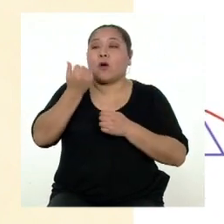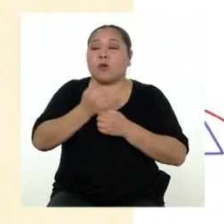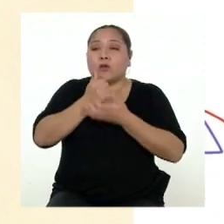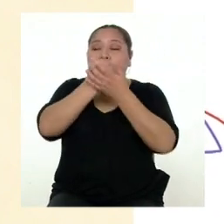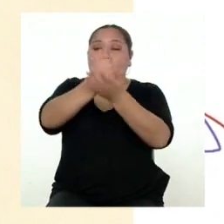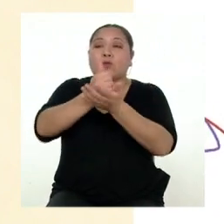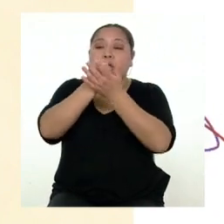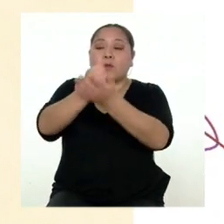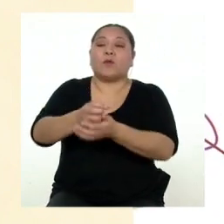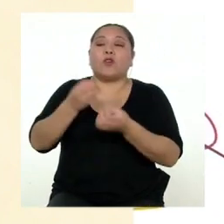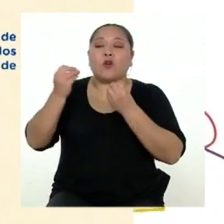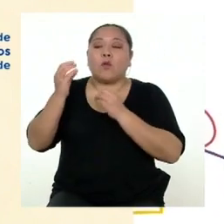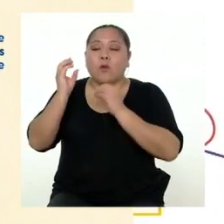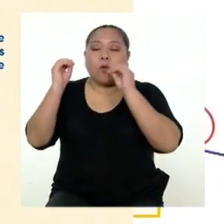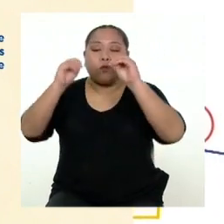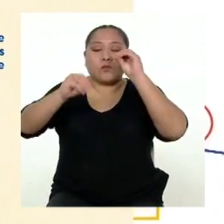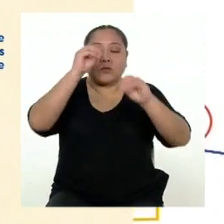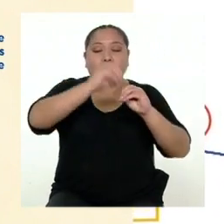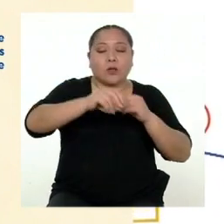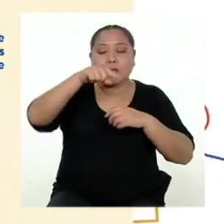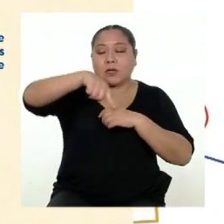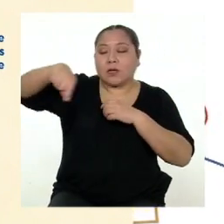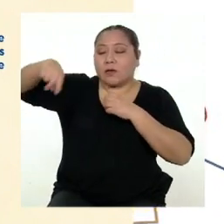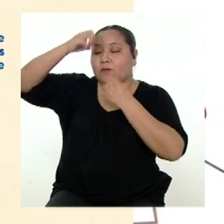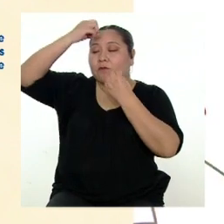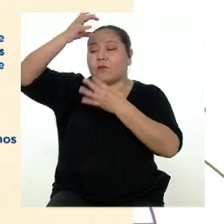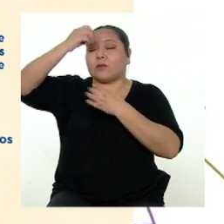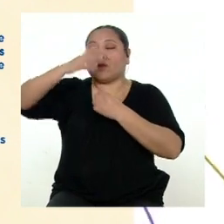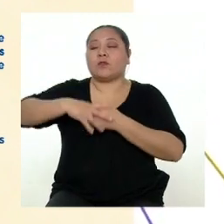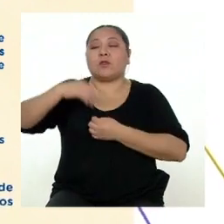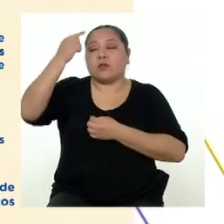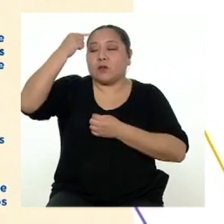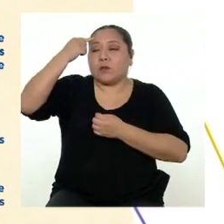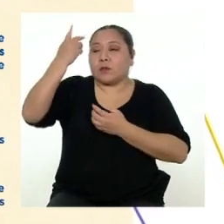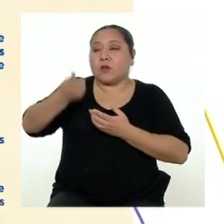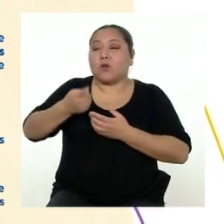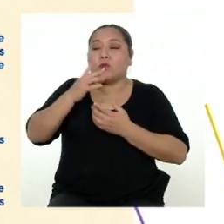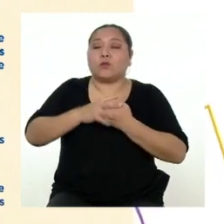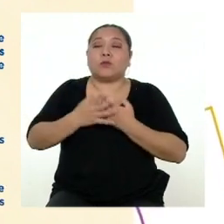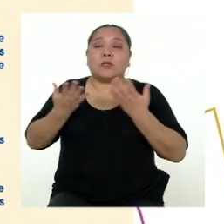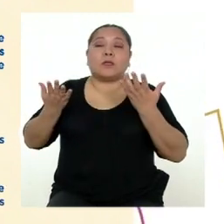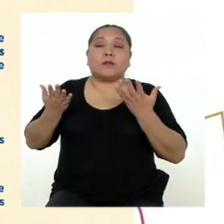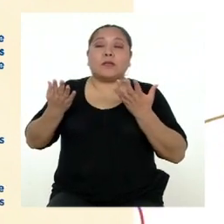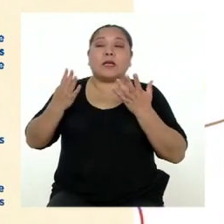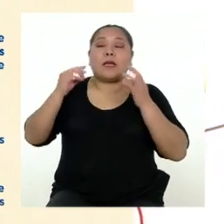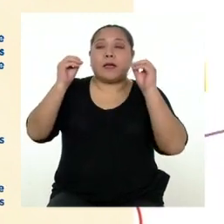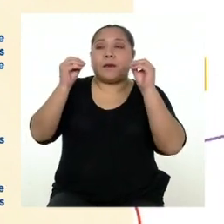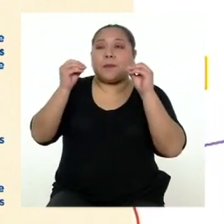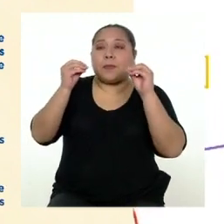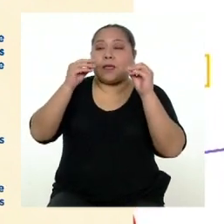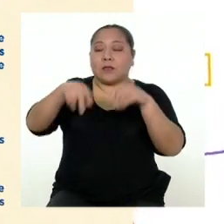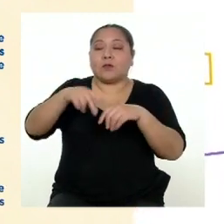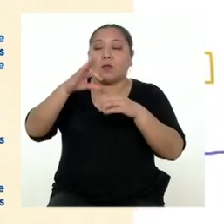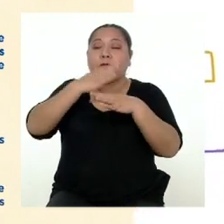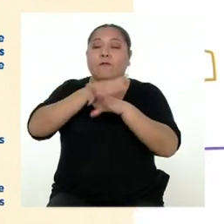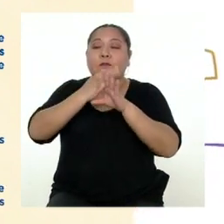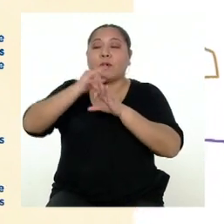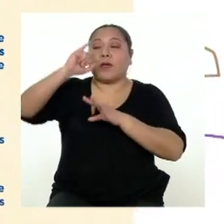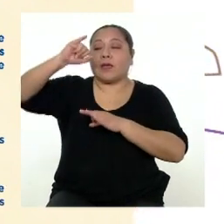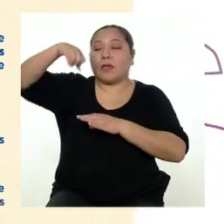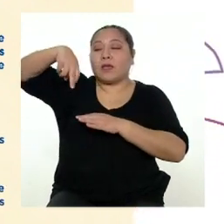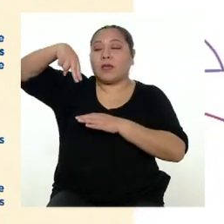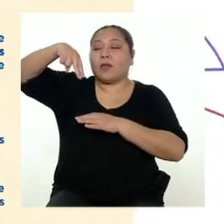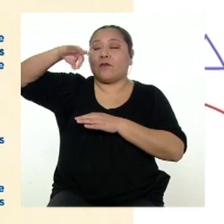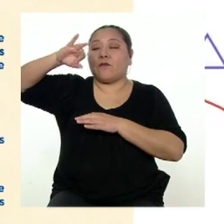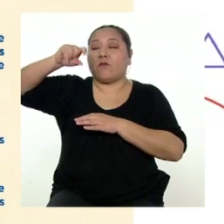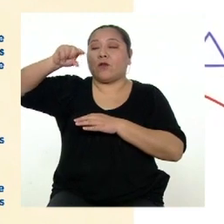a saber cómo abordaremos la información. Estoy pensando que un esquema como este es una forma de infografía, solo que aún no es